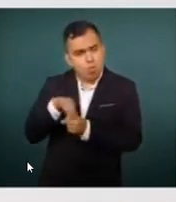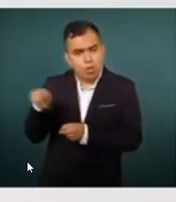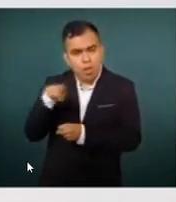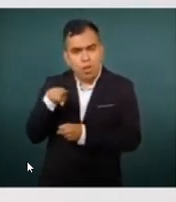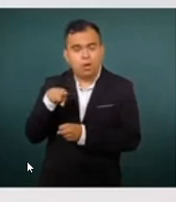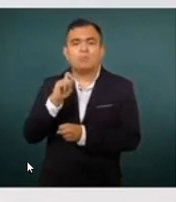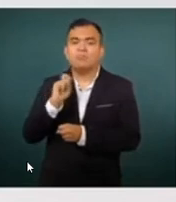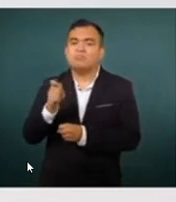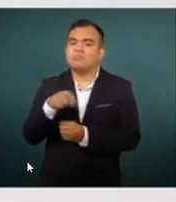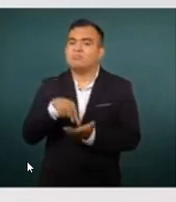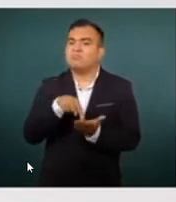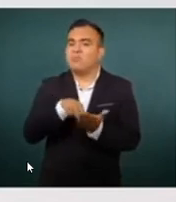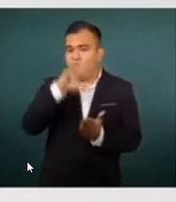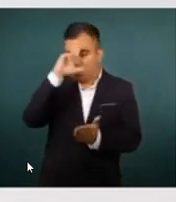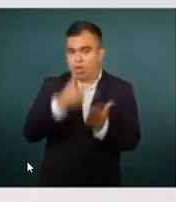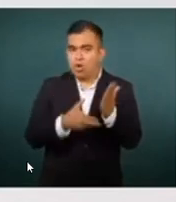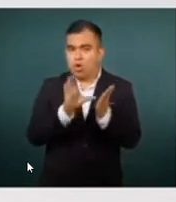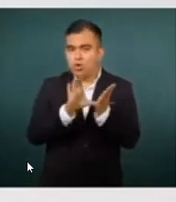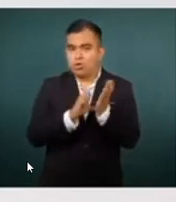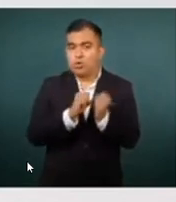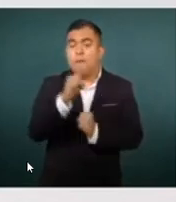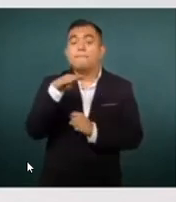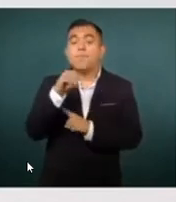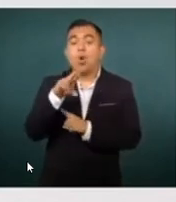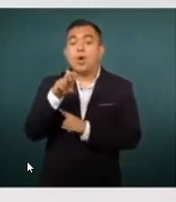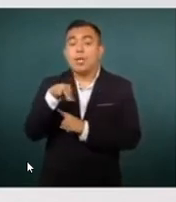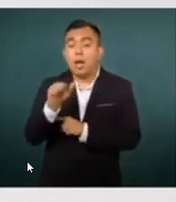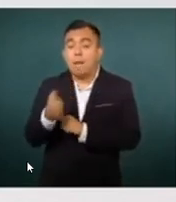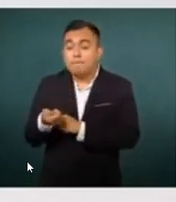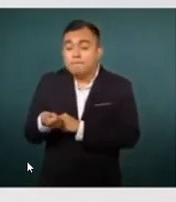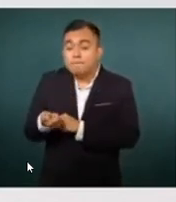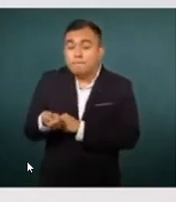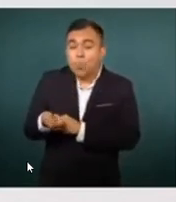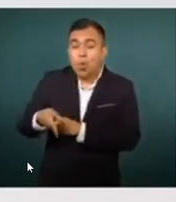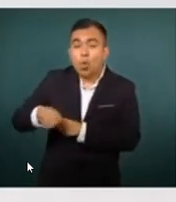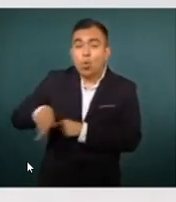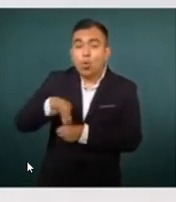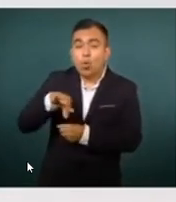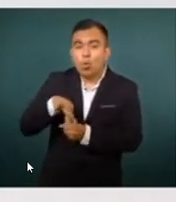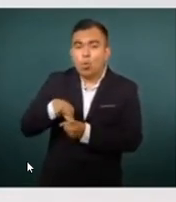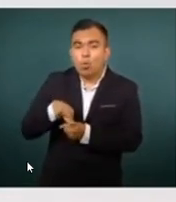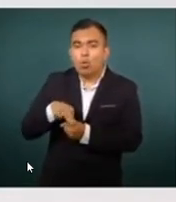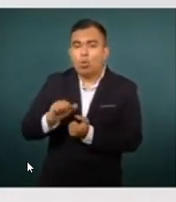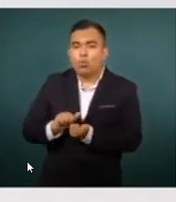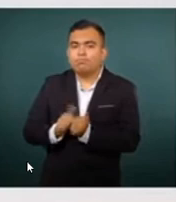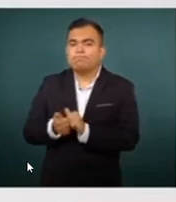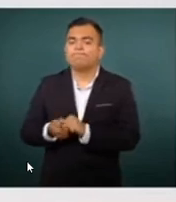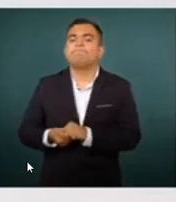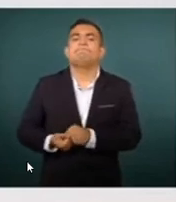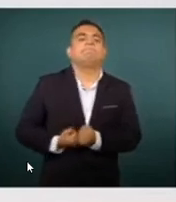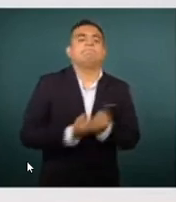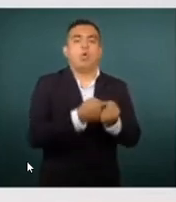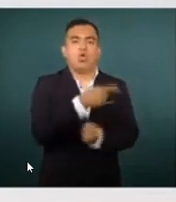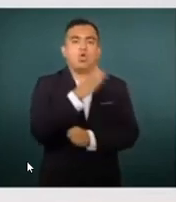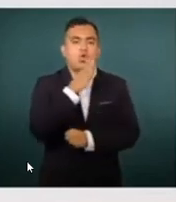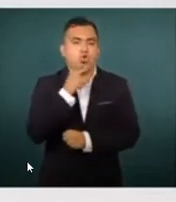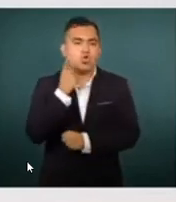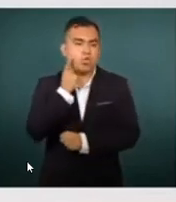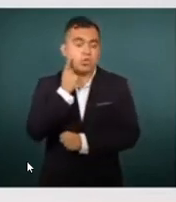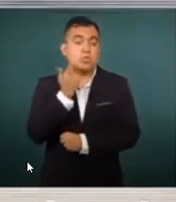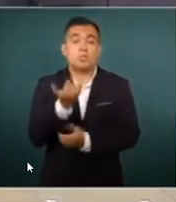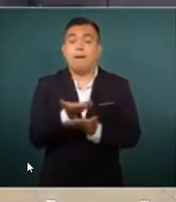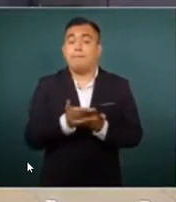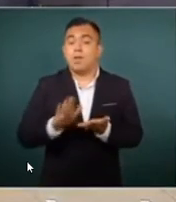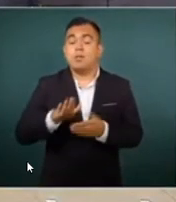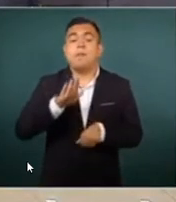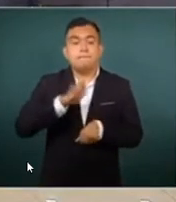Morena y sus aliados lograron que una minoría de votos se convirtiera en una mayoría de escaños en el Congreso. Además, amplió el número de